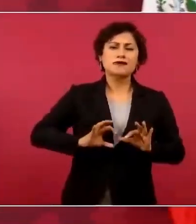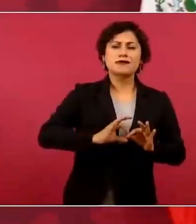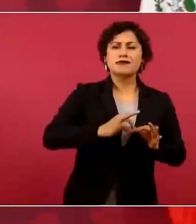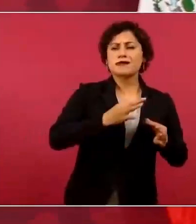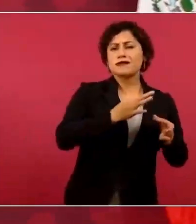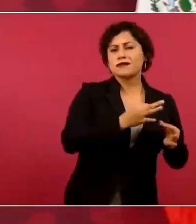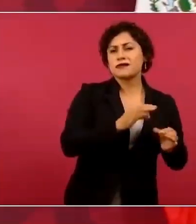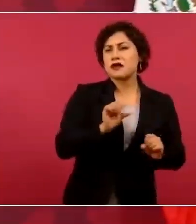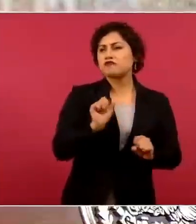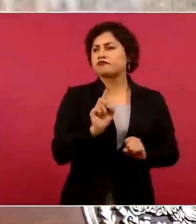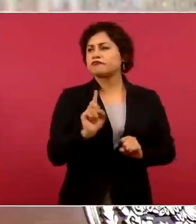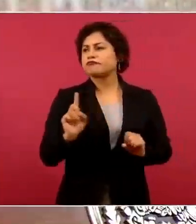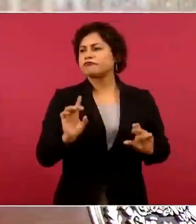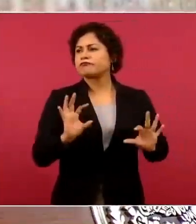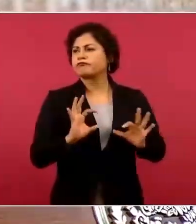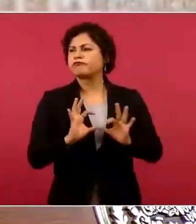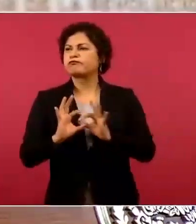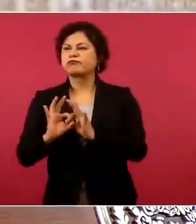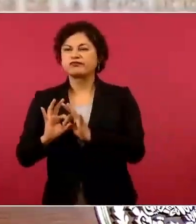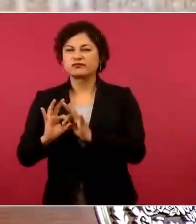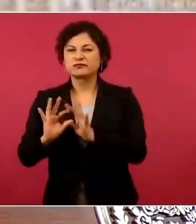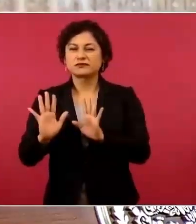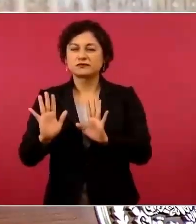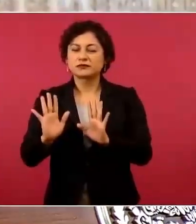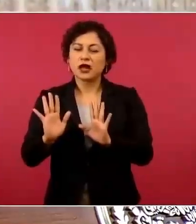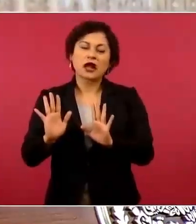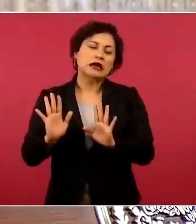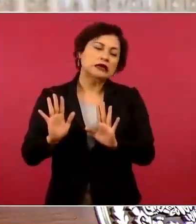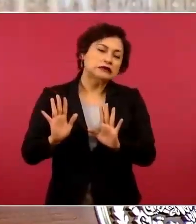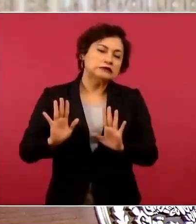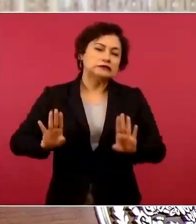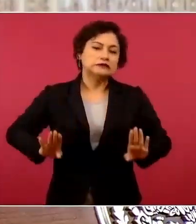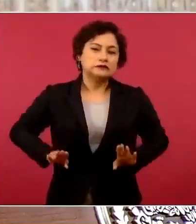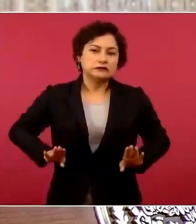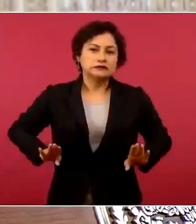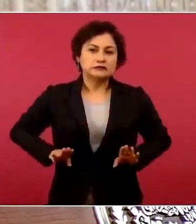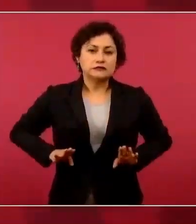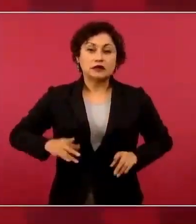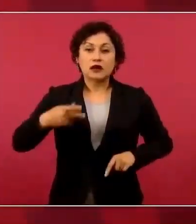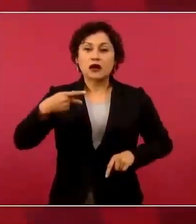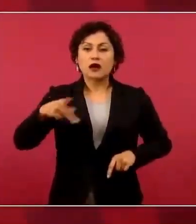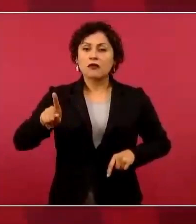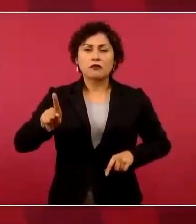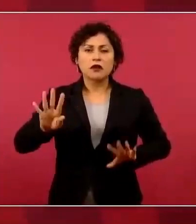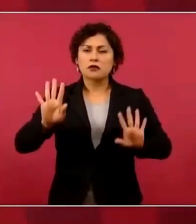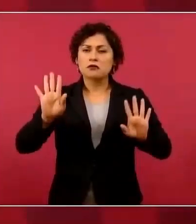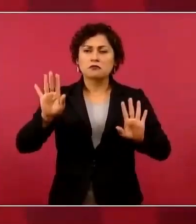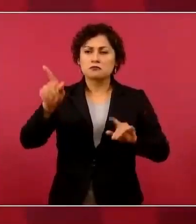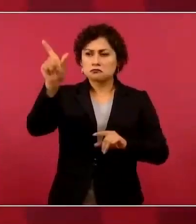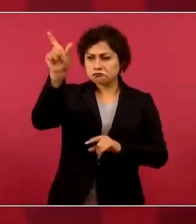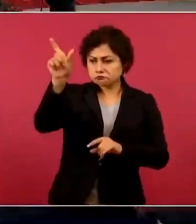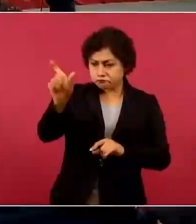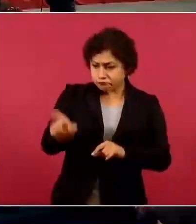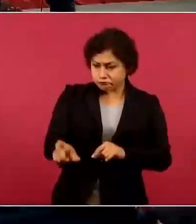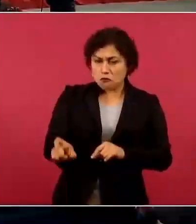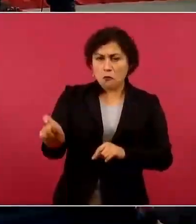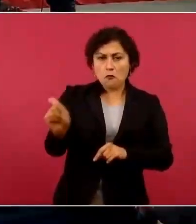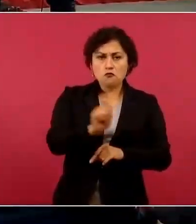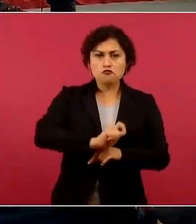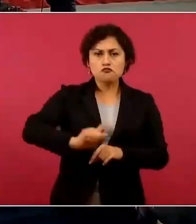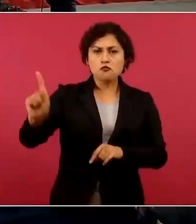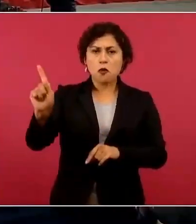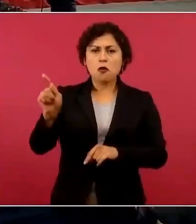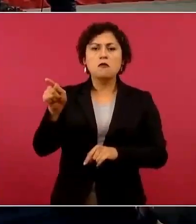son muy buenos para gobernar este gran